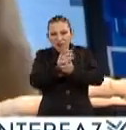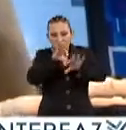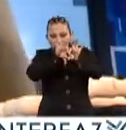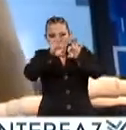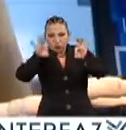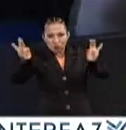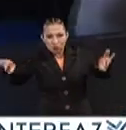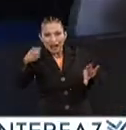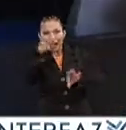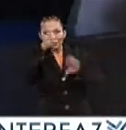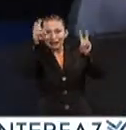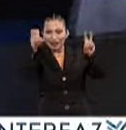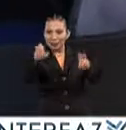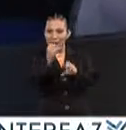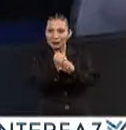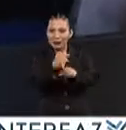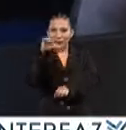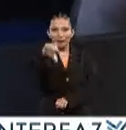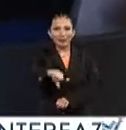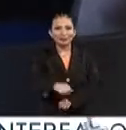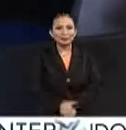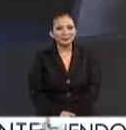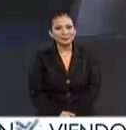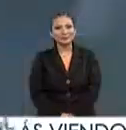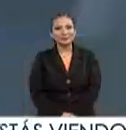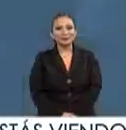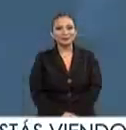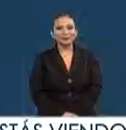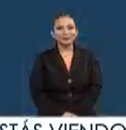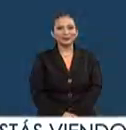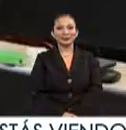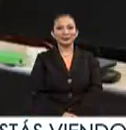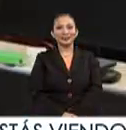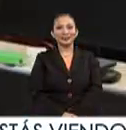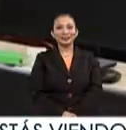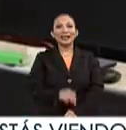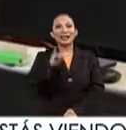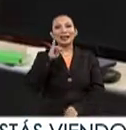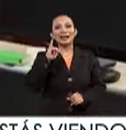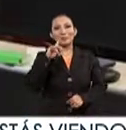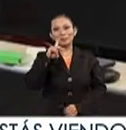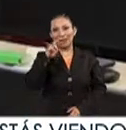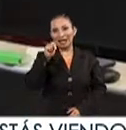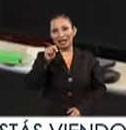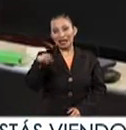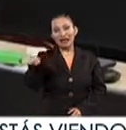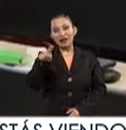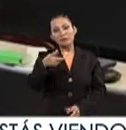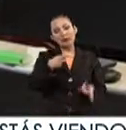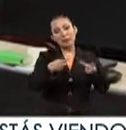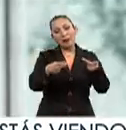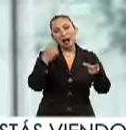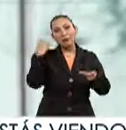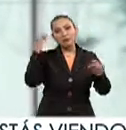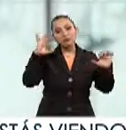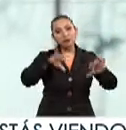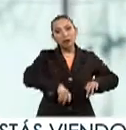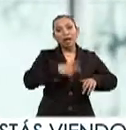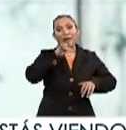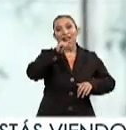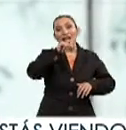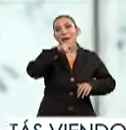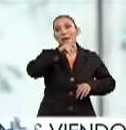tuberías. Es el tema de nuestro reportaje del día. El Instituto Politécnico Nacional prepara el Congreso de